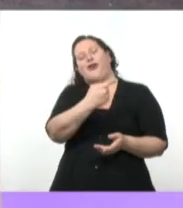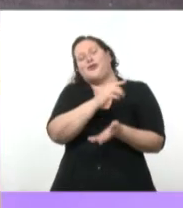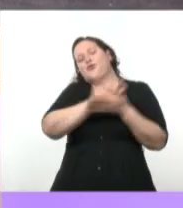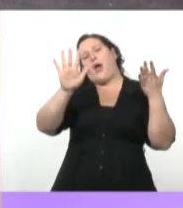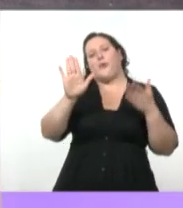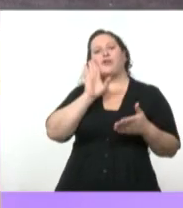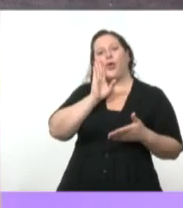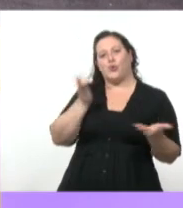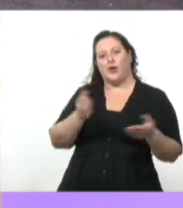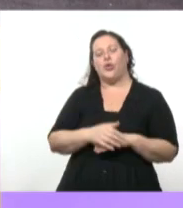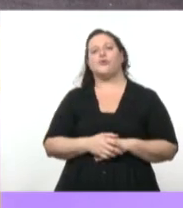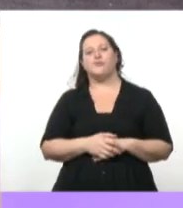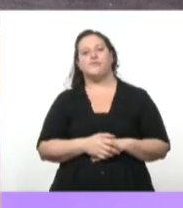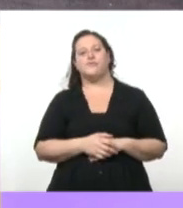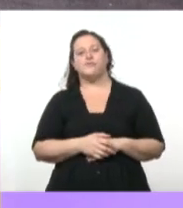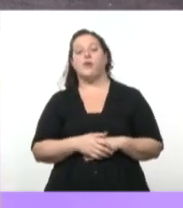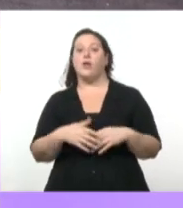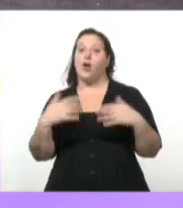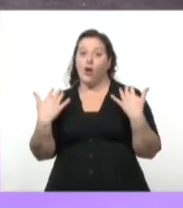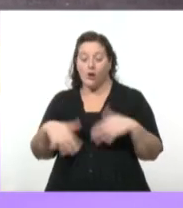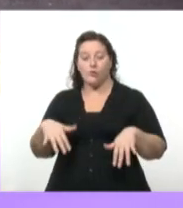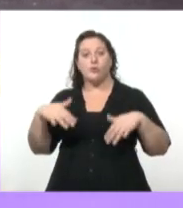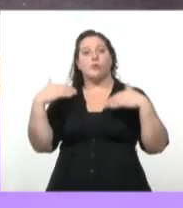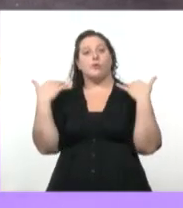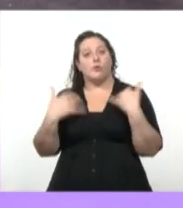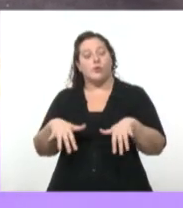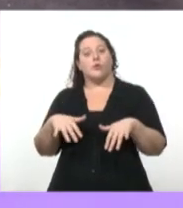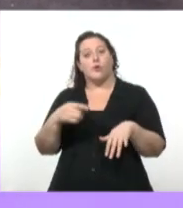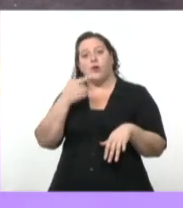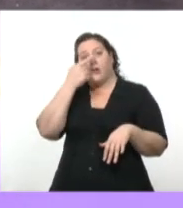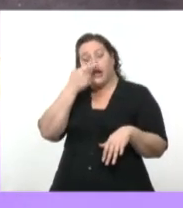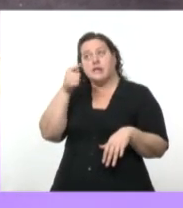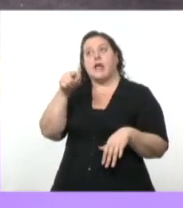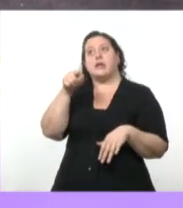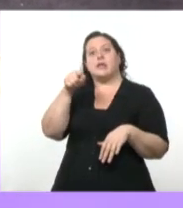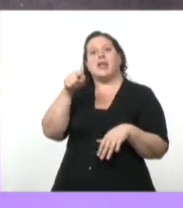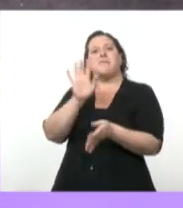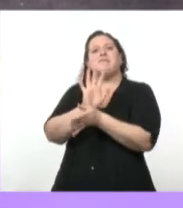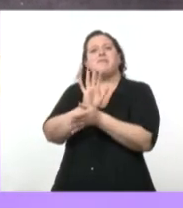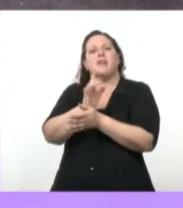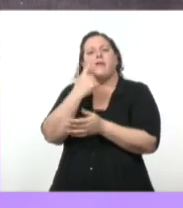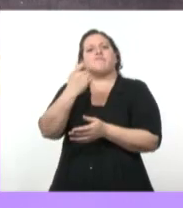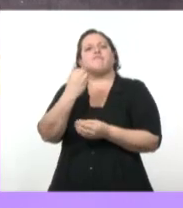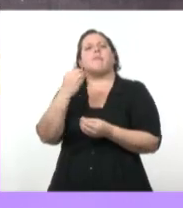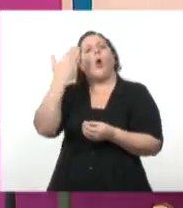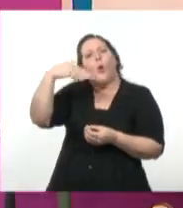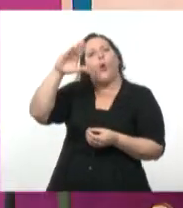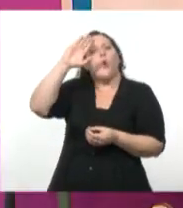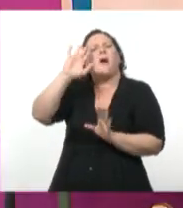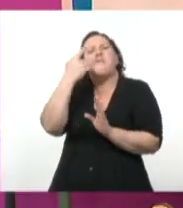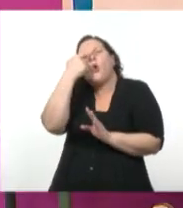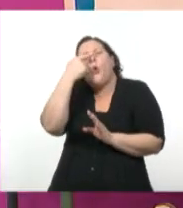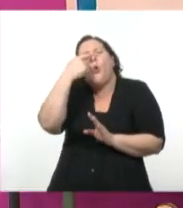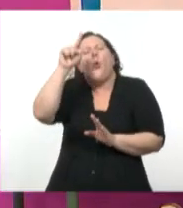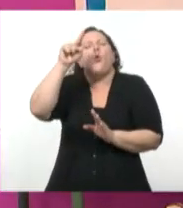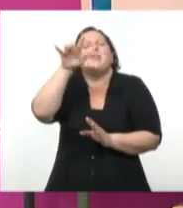Es muy fuerte saber que Cuba fue de las regiones americanas de las últimas en independizarse de España. Una de las